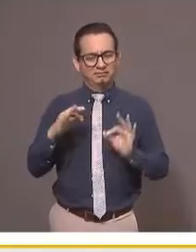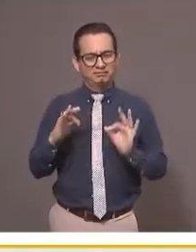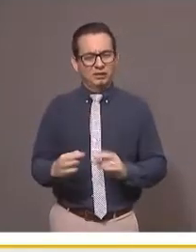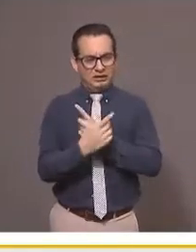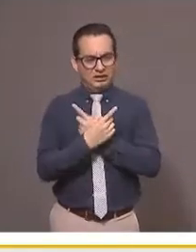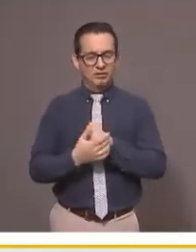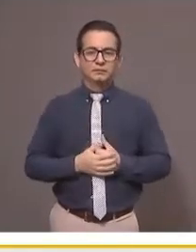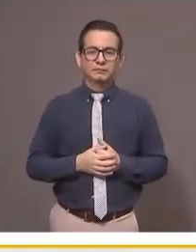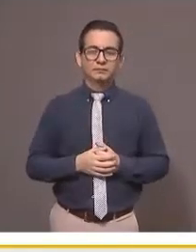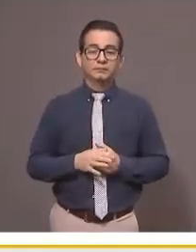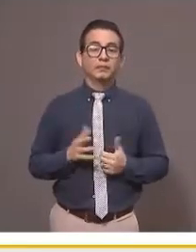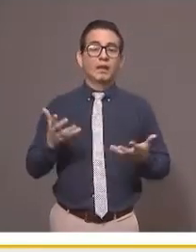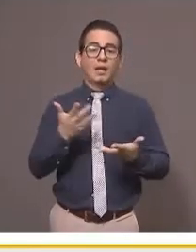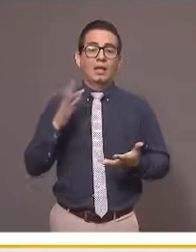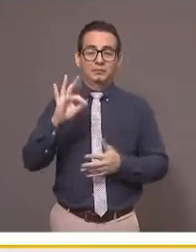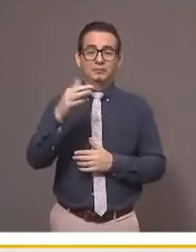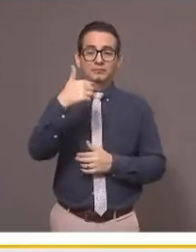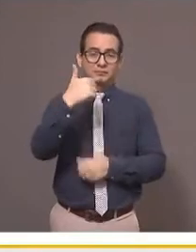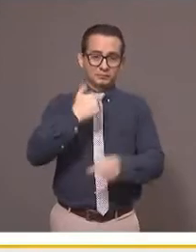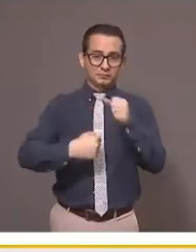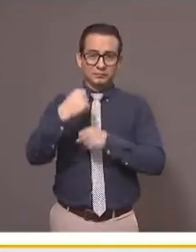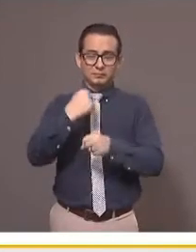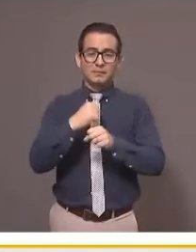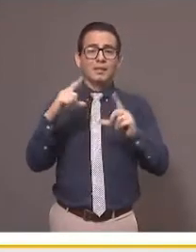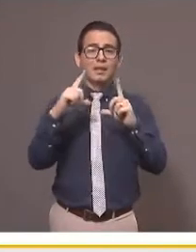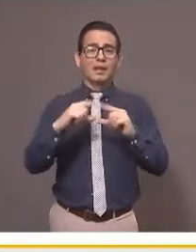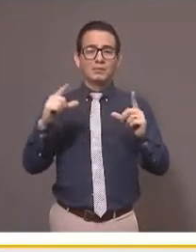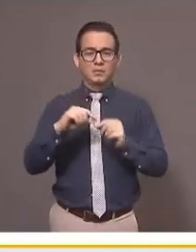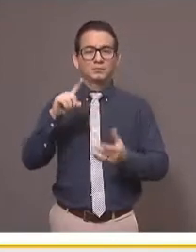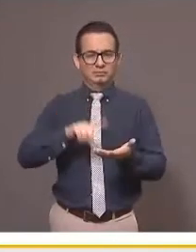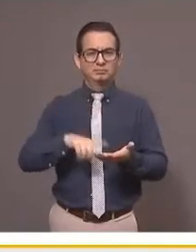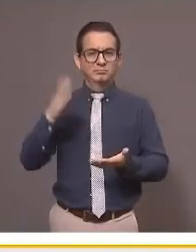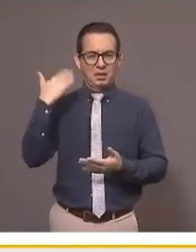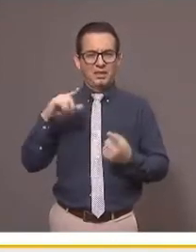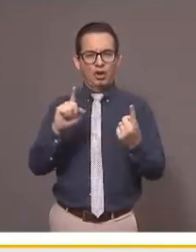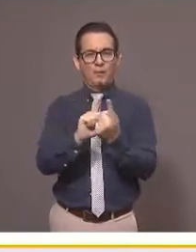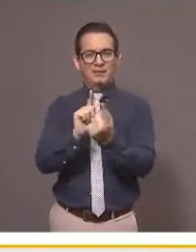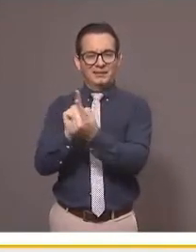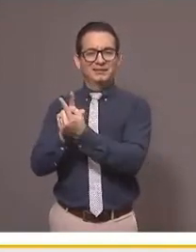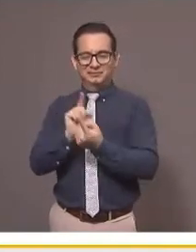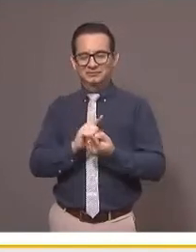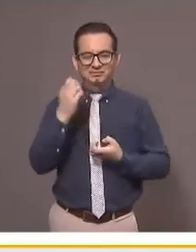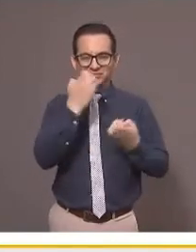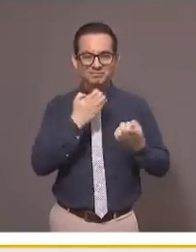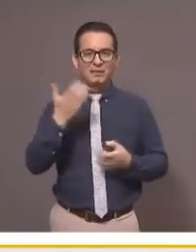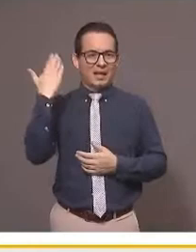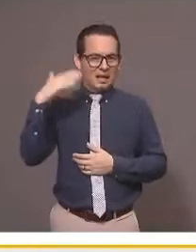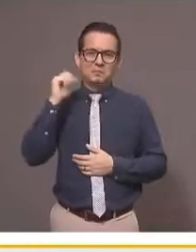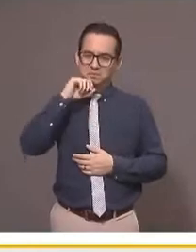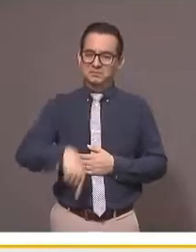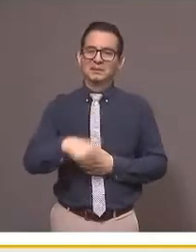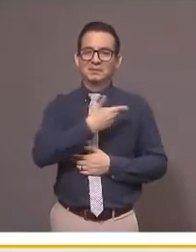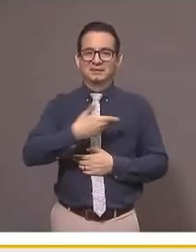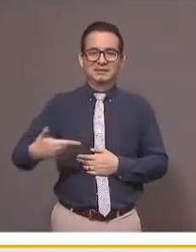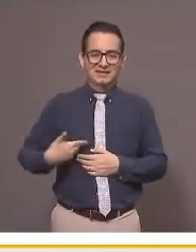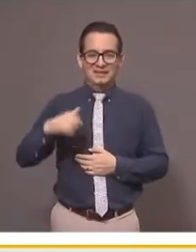Durante seis años en Zapopan hubo una competencia interesante con los otros presidentes y presidentas